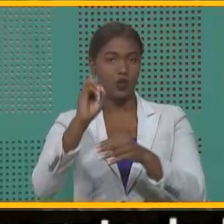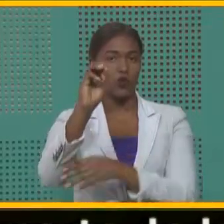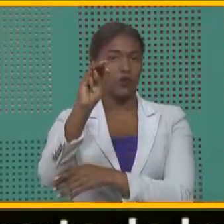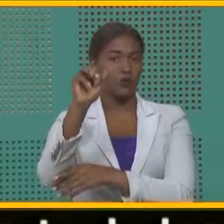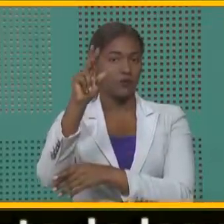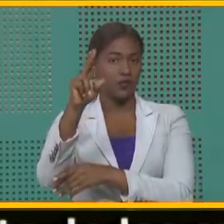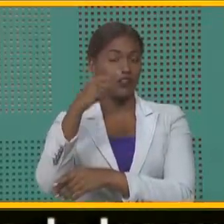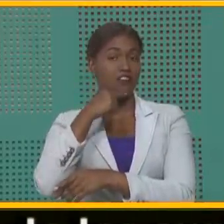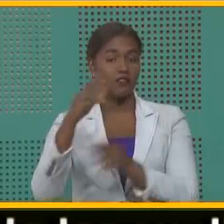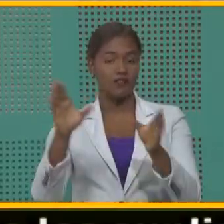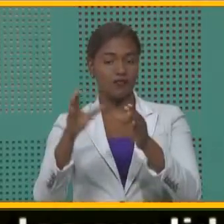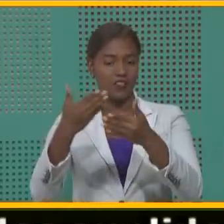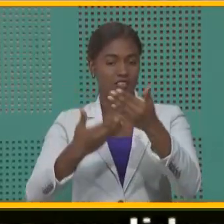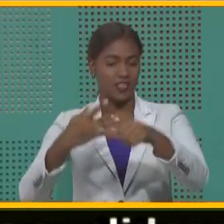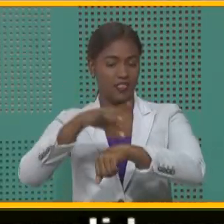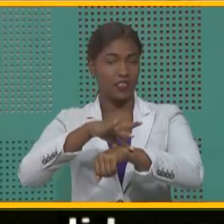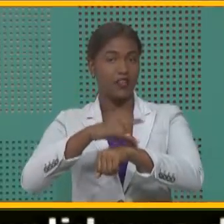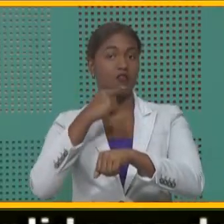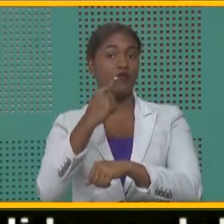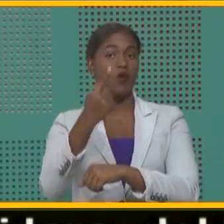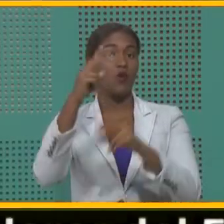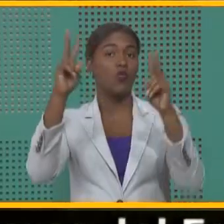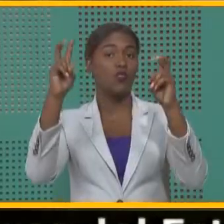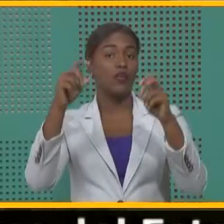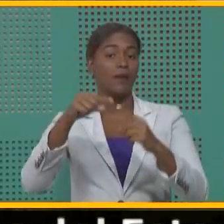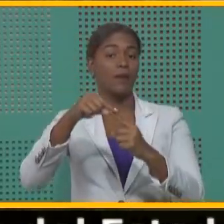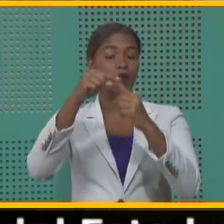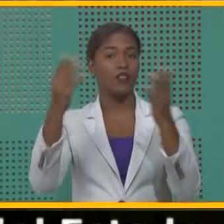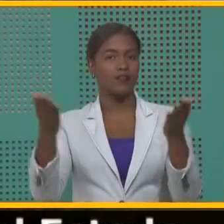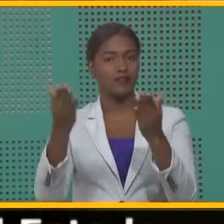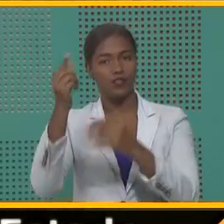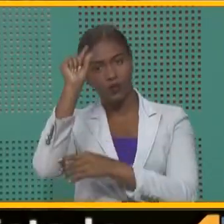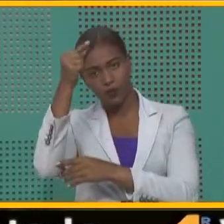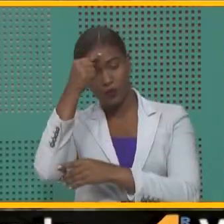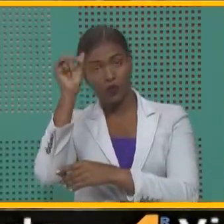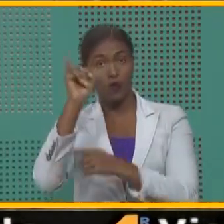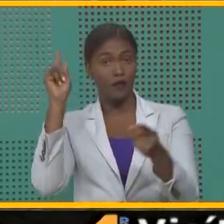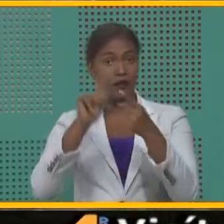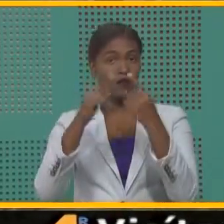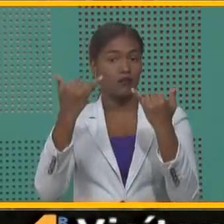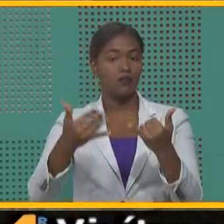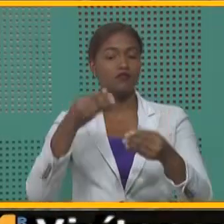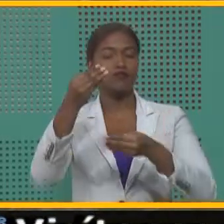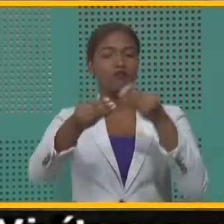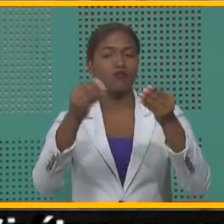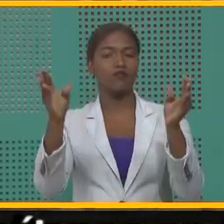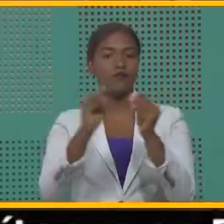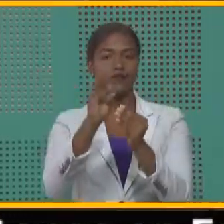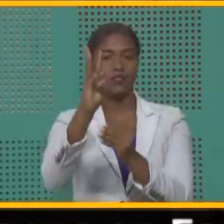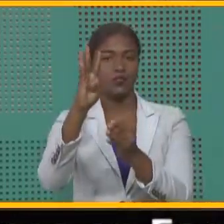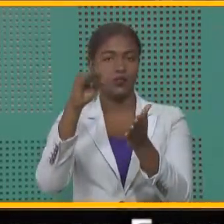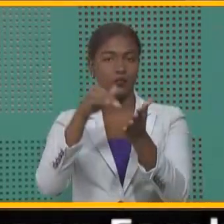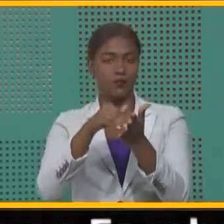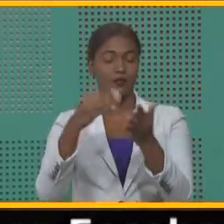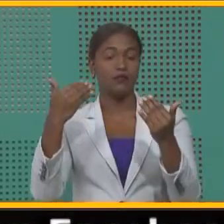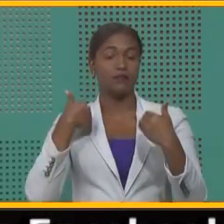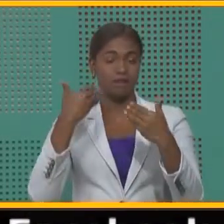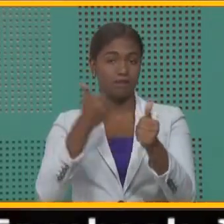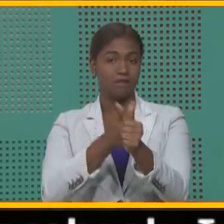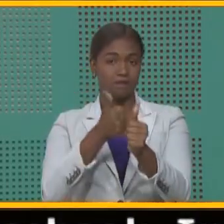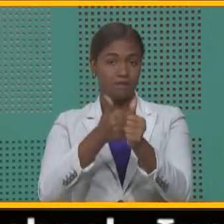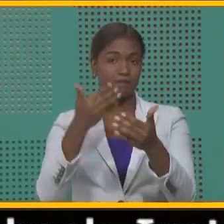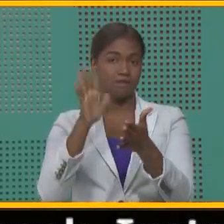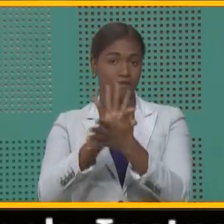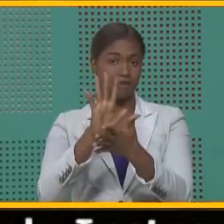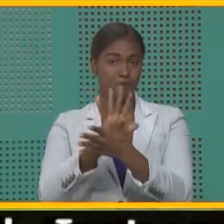que la titulación de tierra es uno de los temas pilares de este gobierno y que hasta la fecha se han entregado 64 mil de esos documentos.